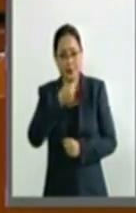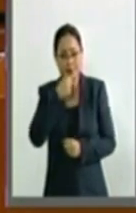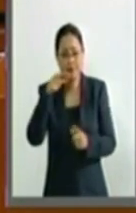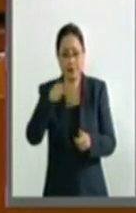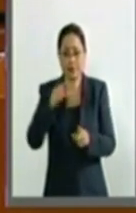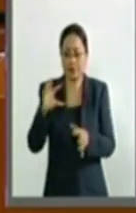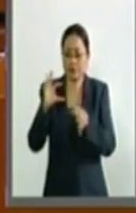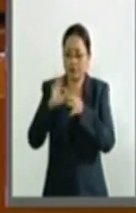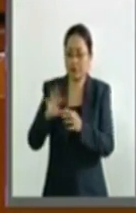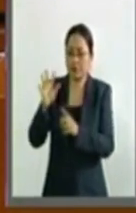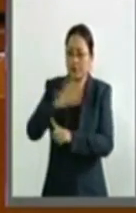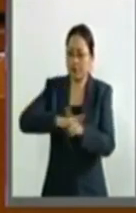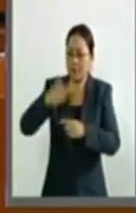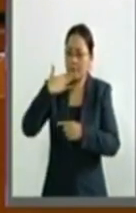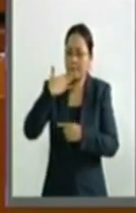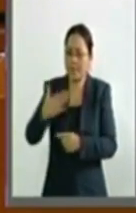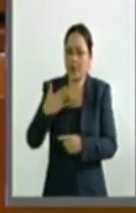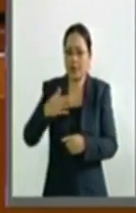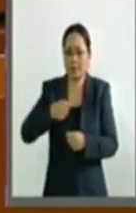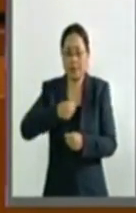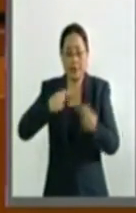vivan en plenitud los adultos mayores. Muchas gracias.